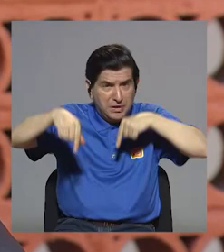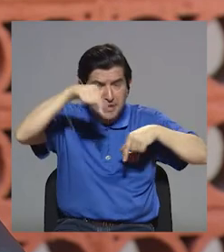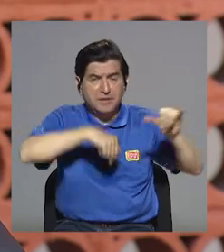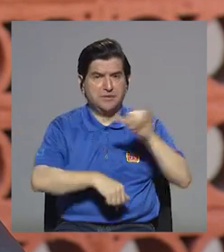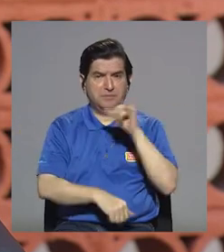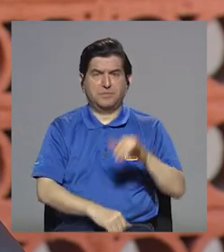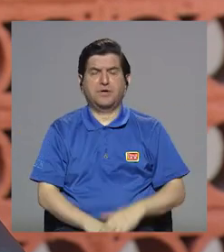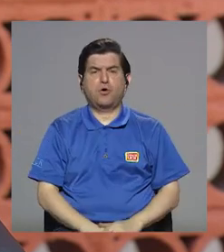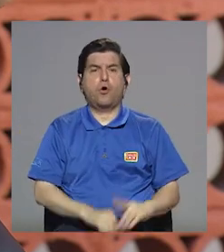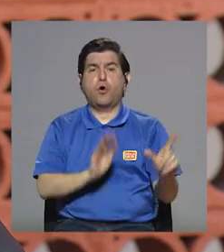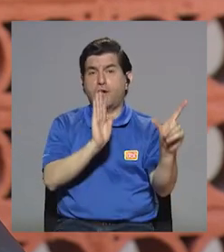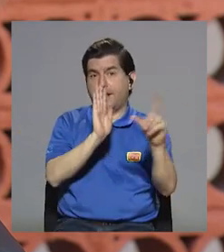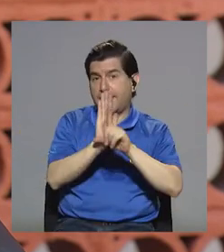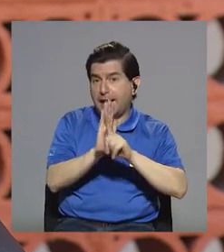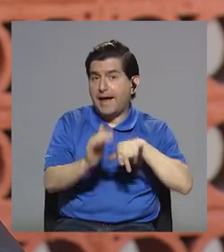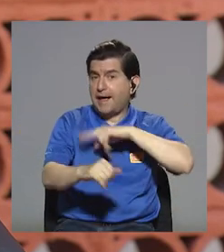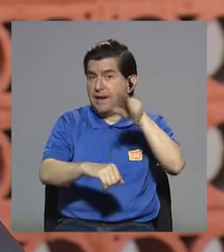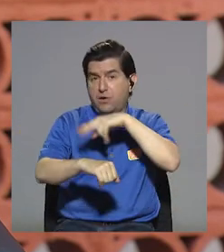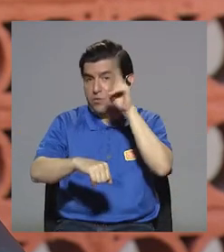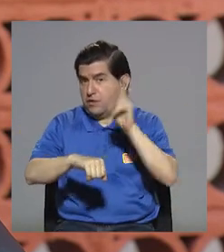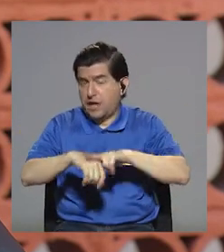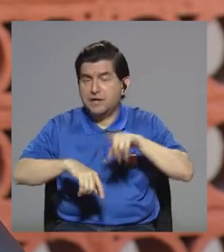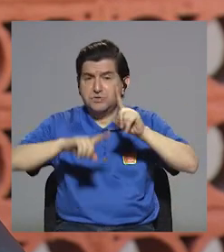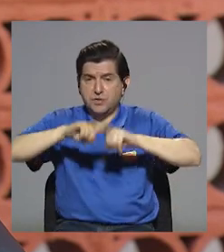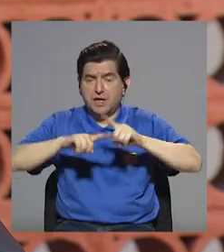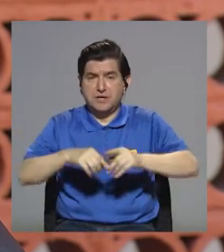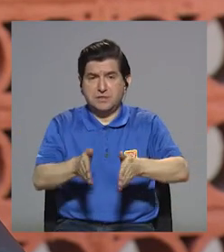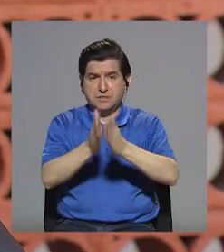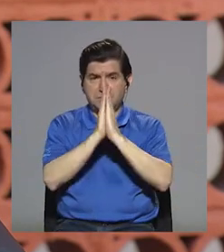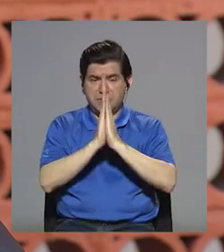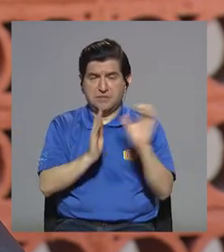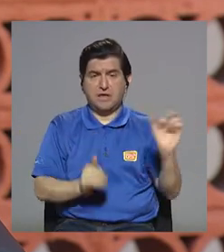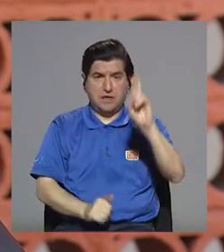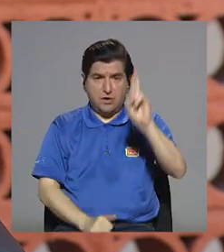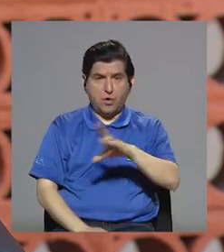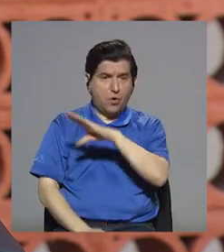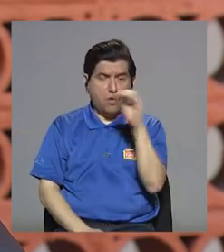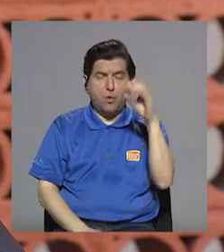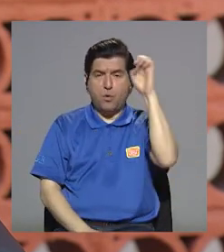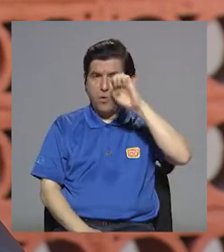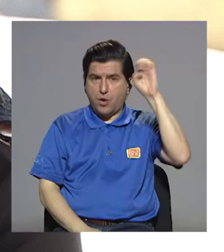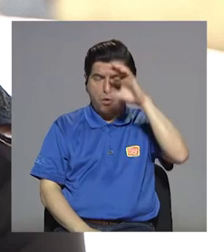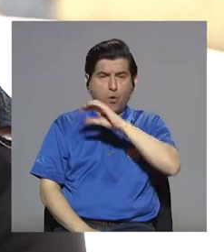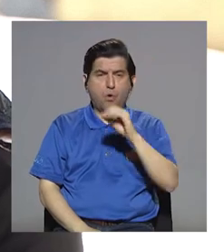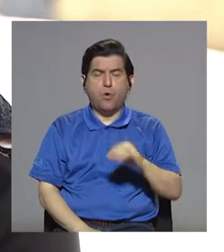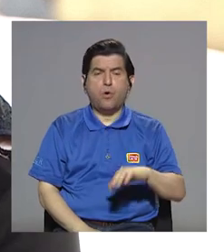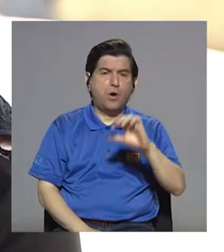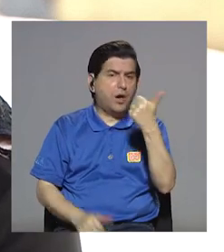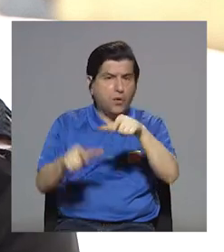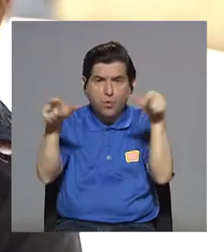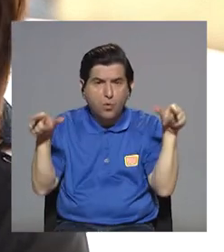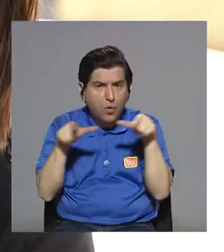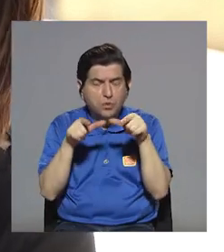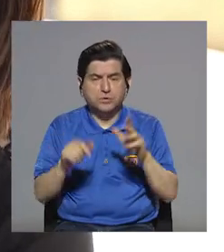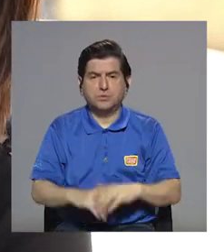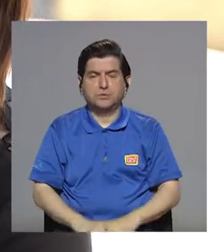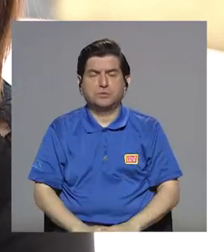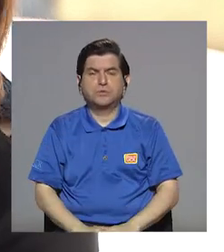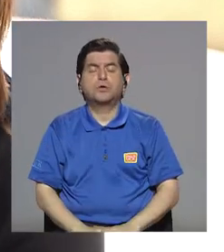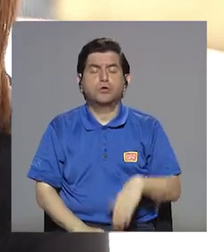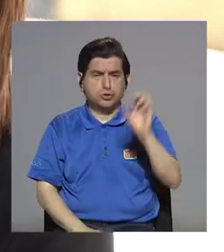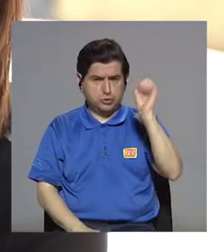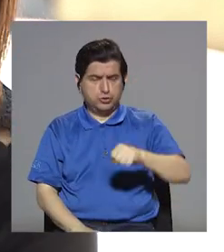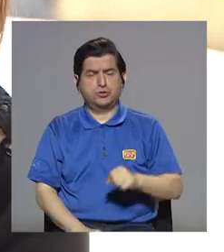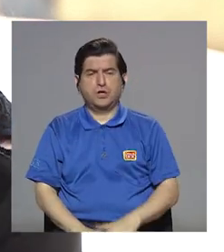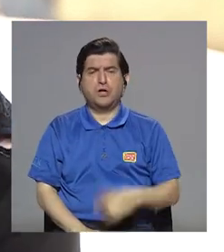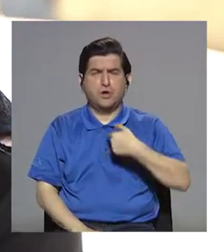por ejemplo, legales o nacionales, dependiendo si se los piden acá en Costa Rica o en Europa o en... Sí, digamos, hay normas, por ejemplo, cuando